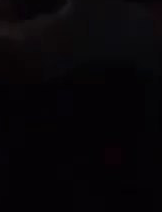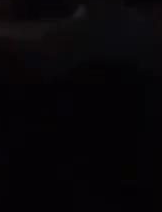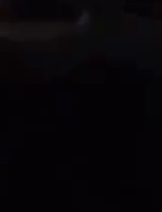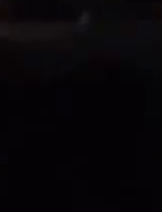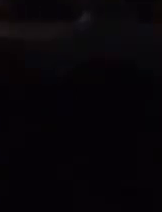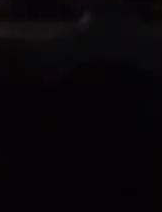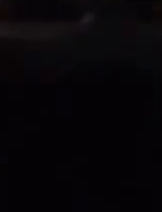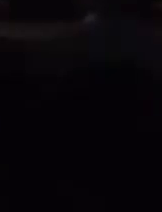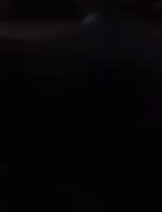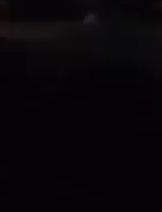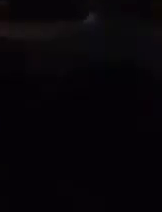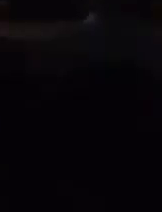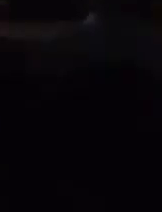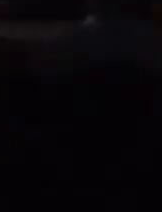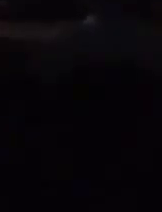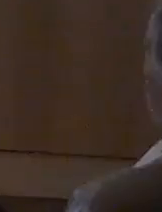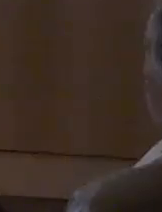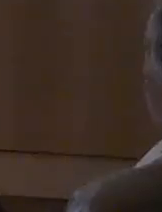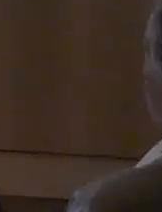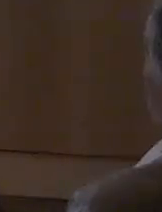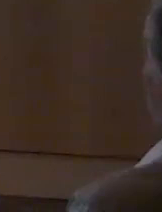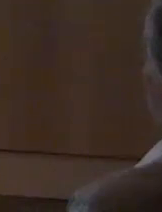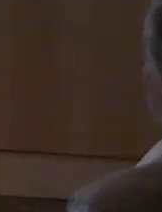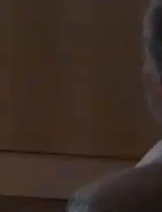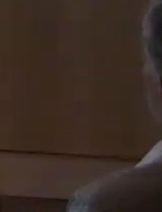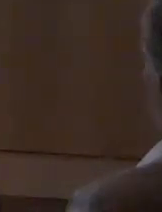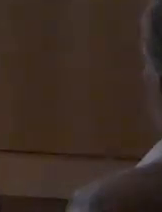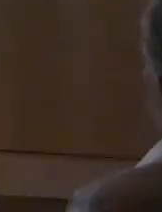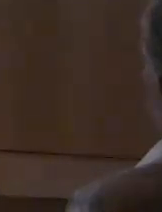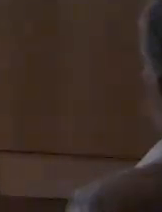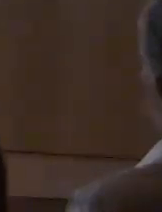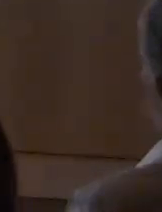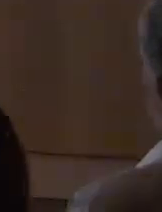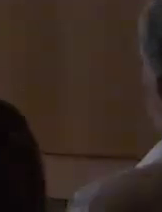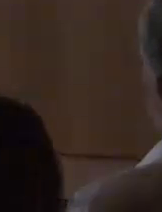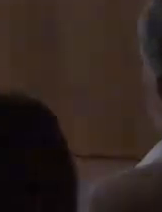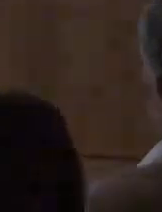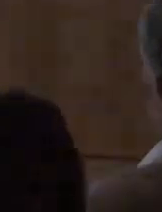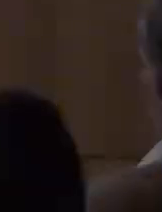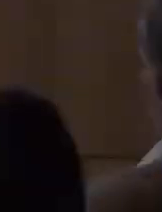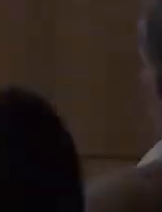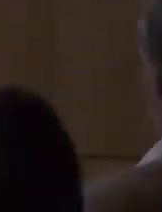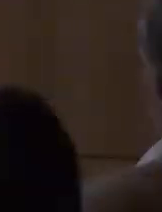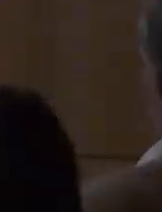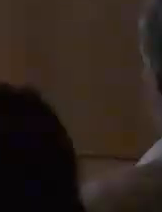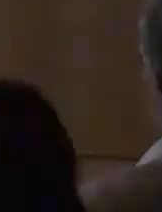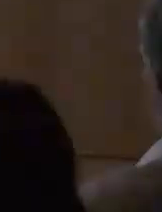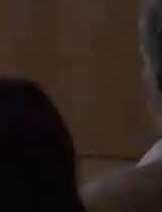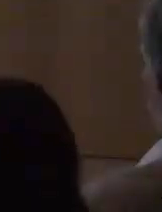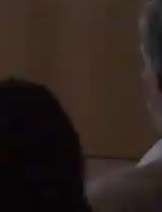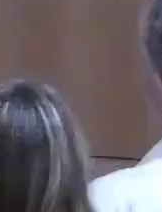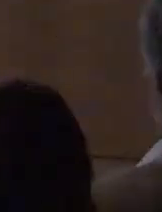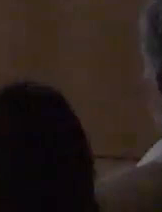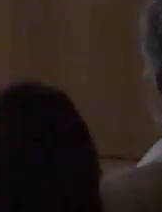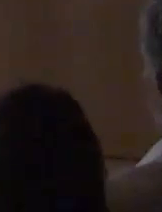somos el pez que quiso ver el